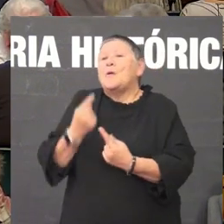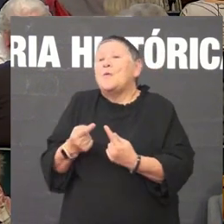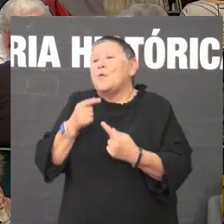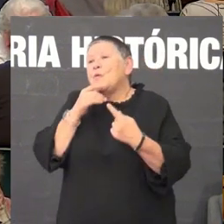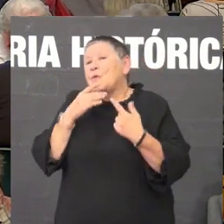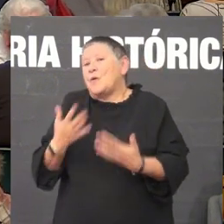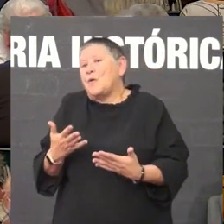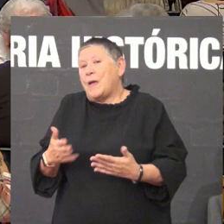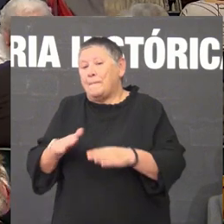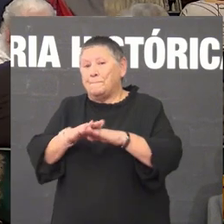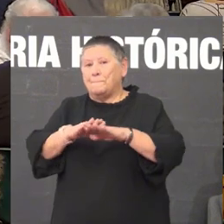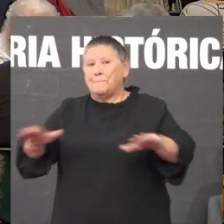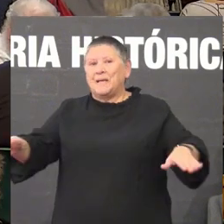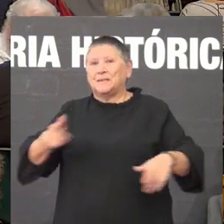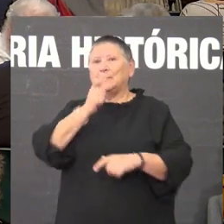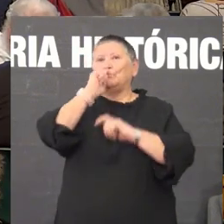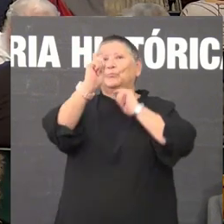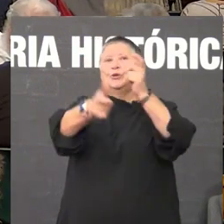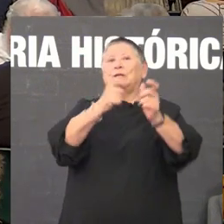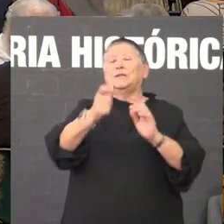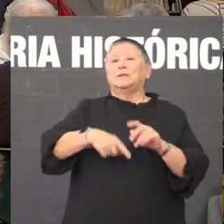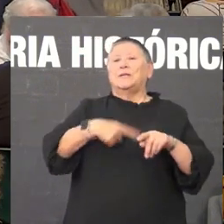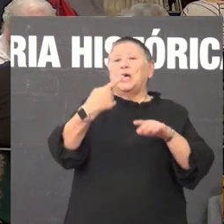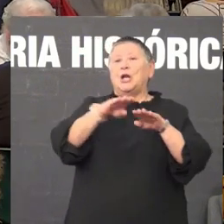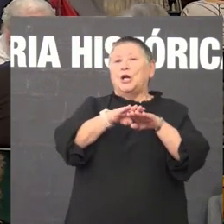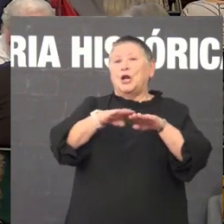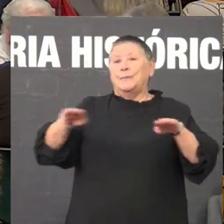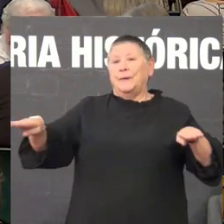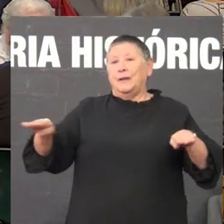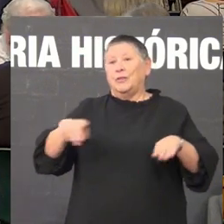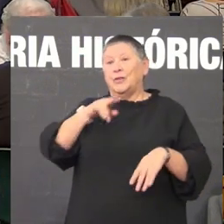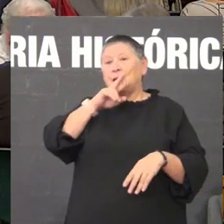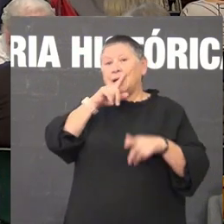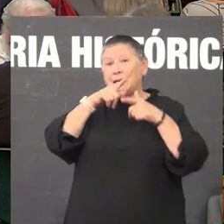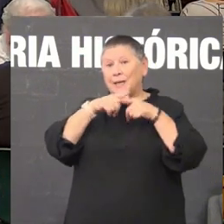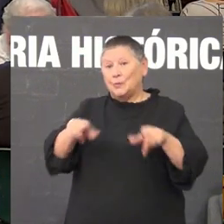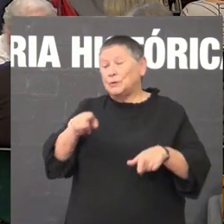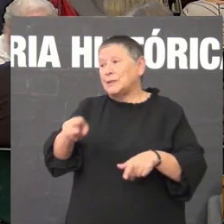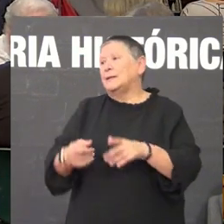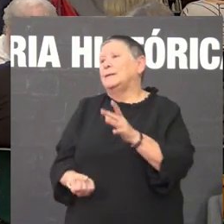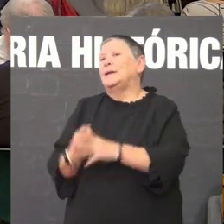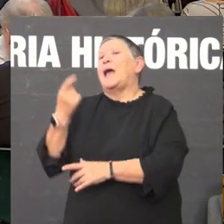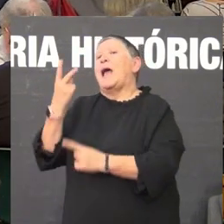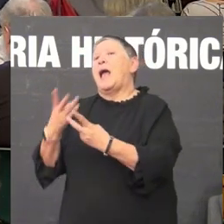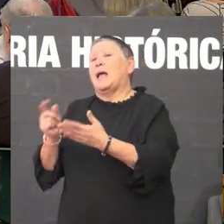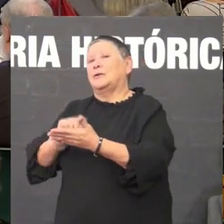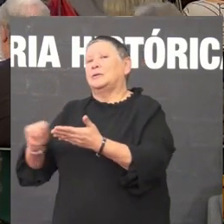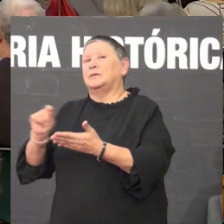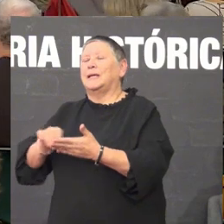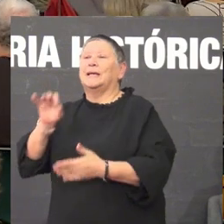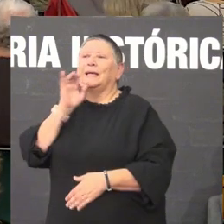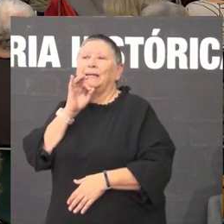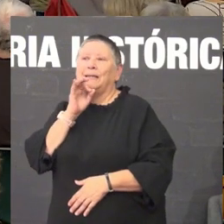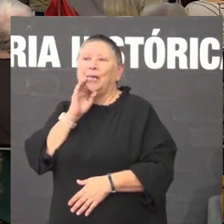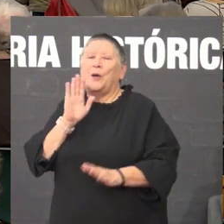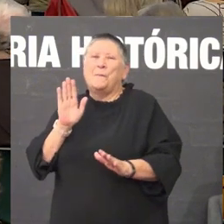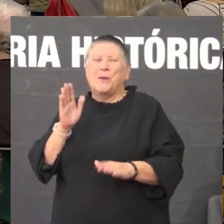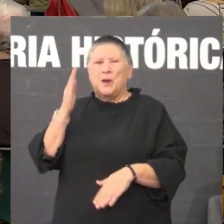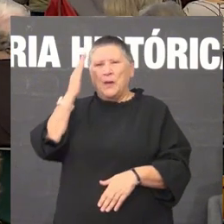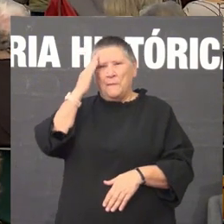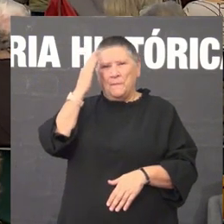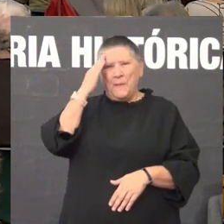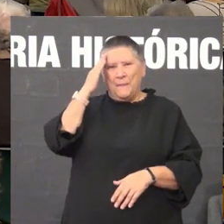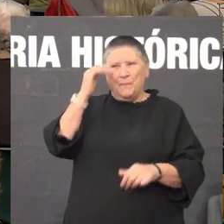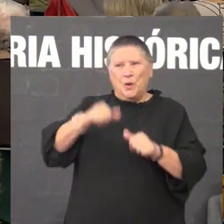protestas da mesa pola normalización lingüística e penso que é unha situación que non podemos consentir máis nin pola memoria do Seminario de Estudos Galegos